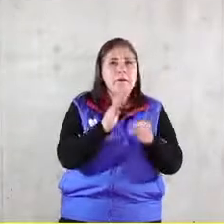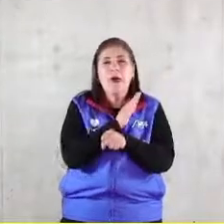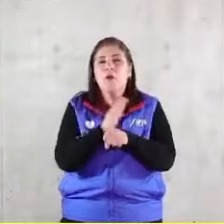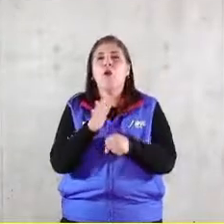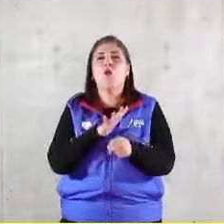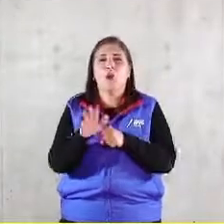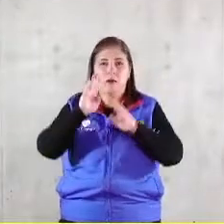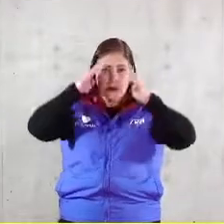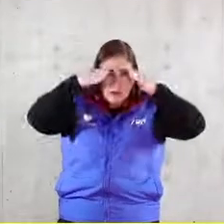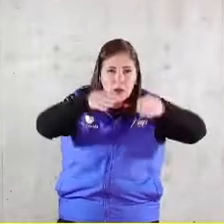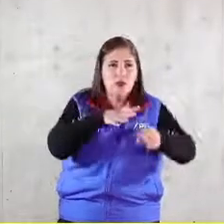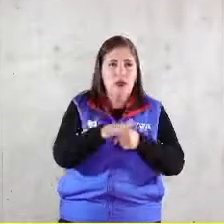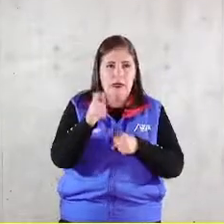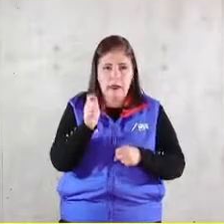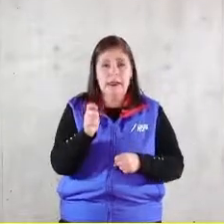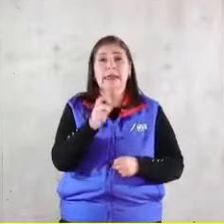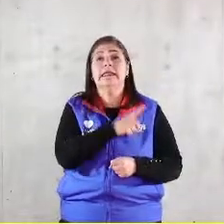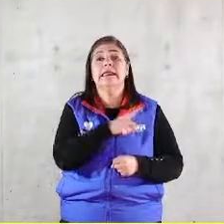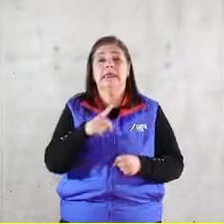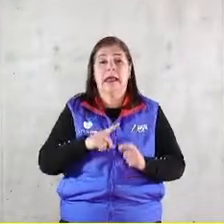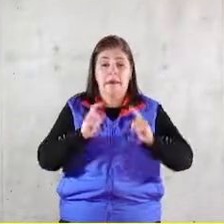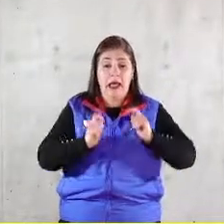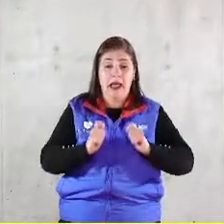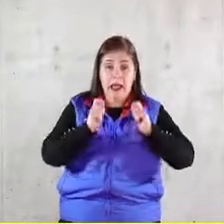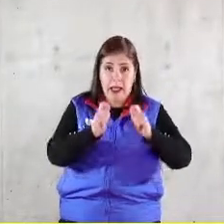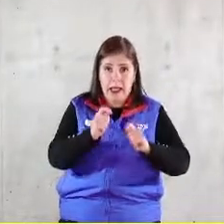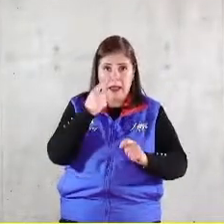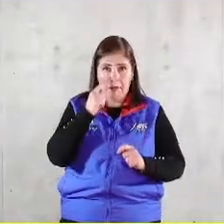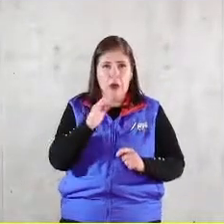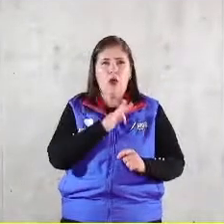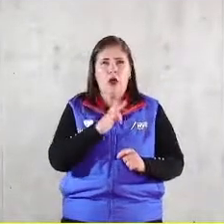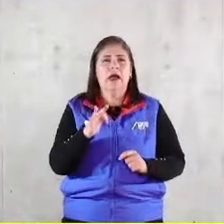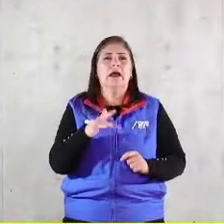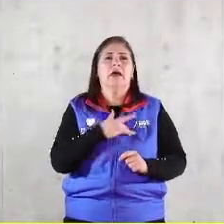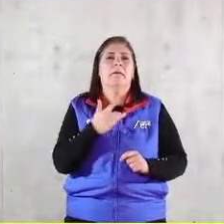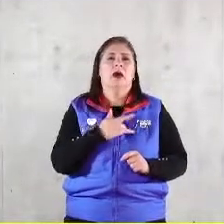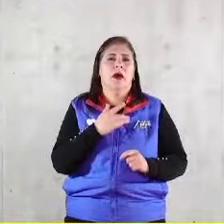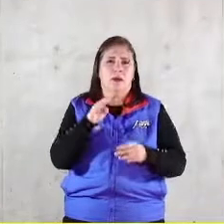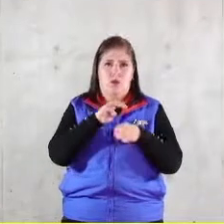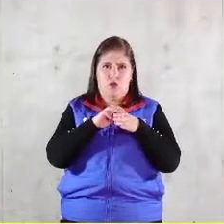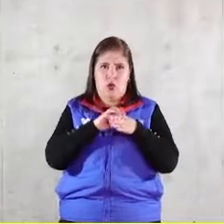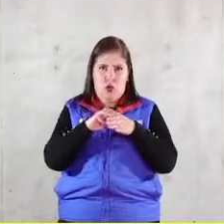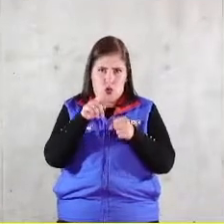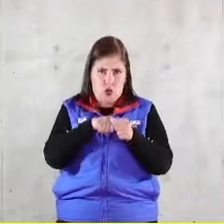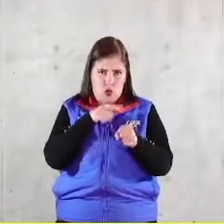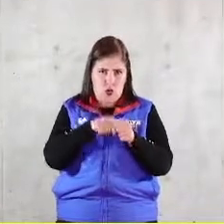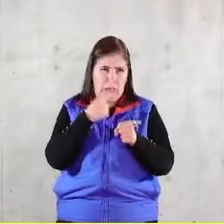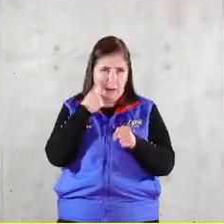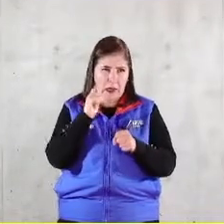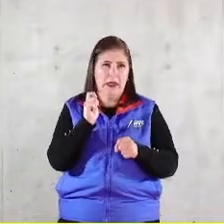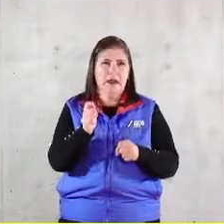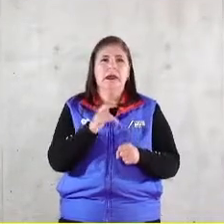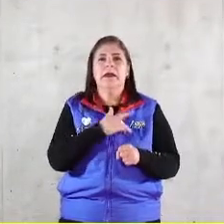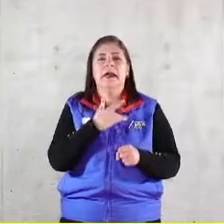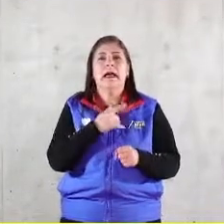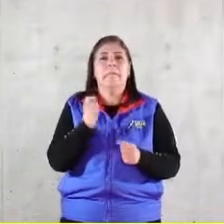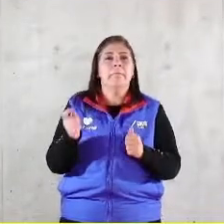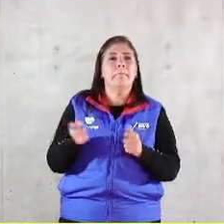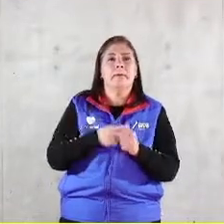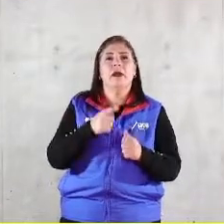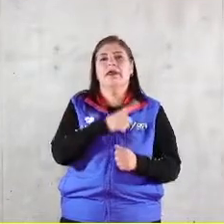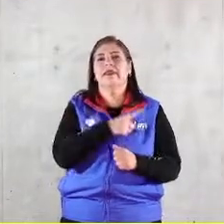ello exige que se asigne parte de la riqueza generada y está pintado de morado porque primero hay que generar riqueza